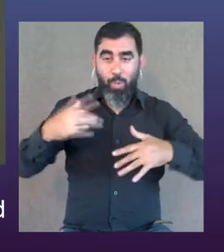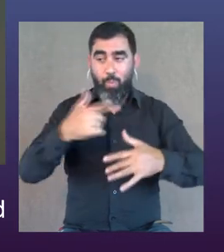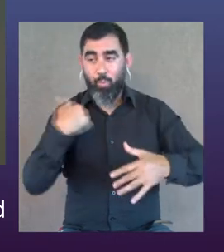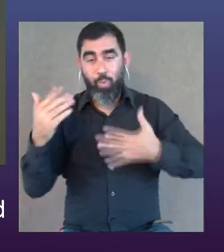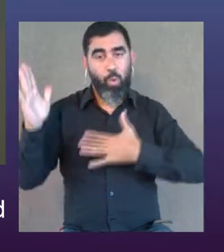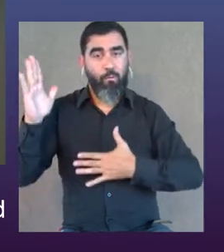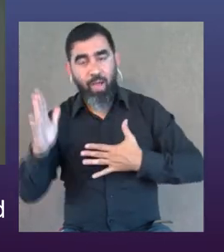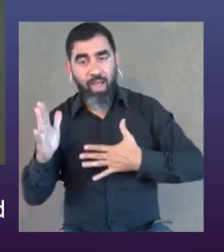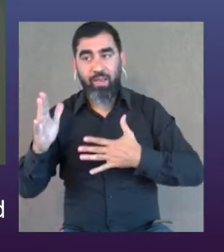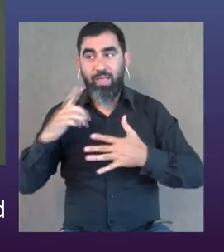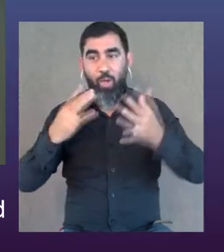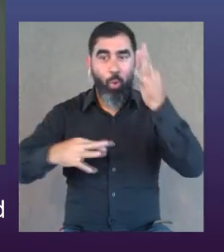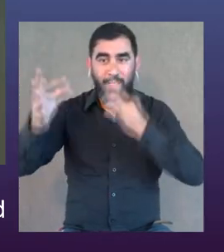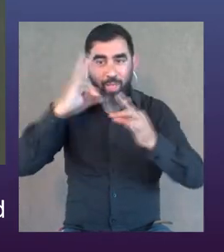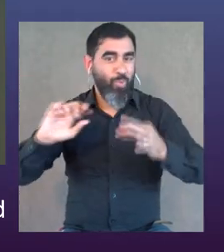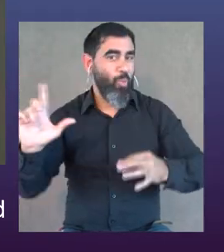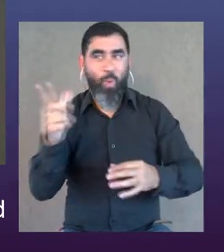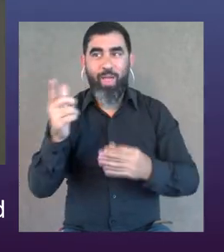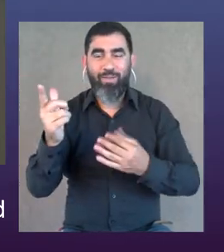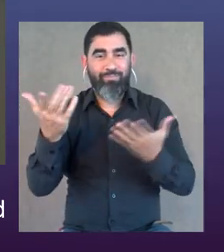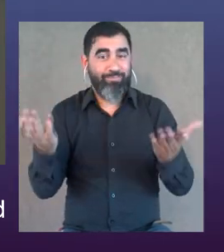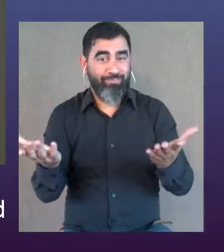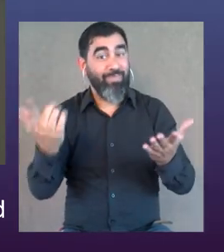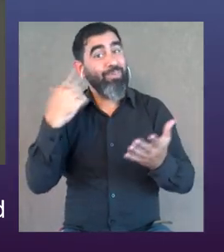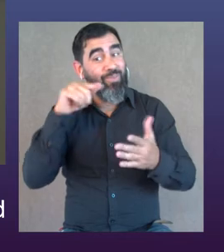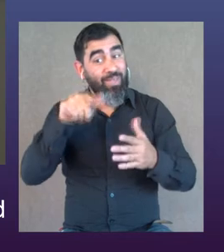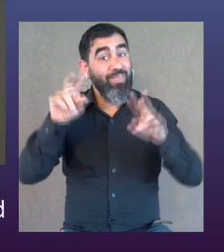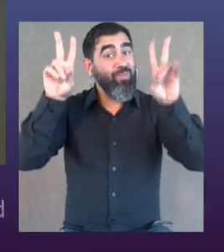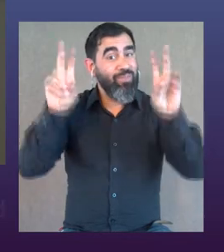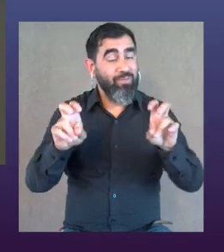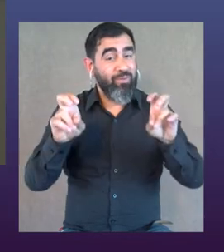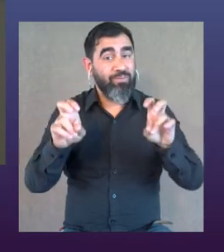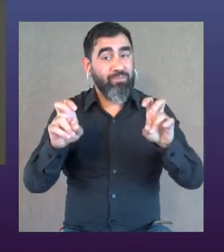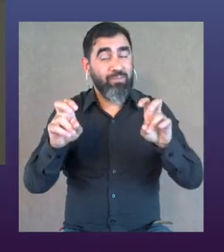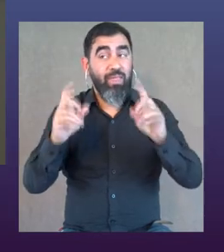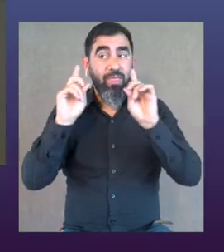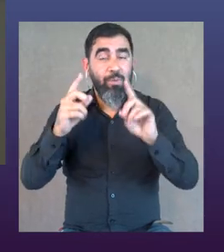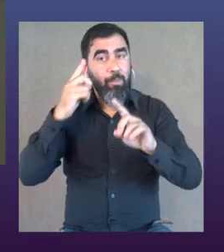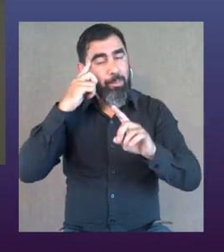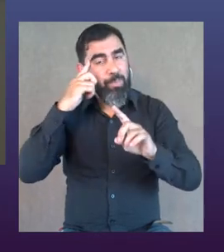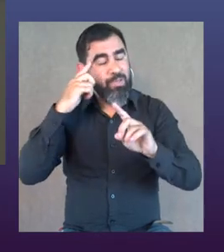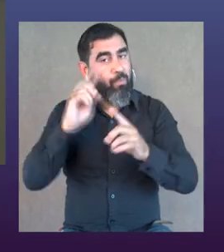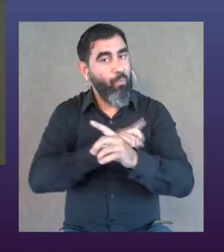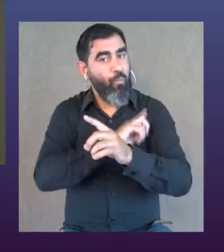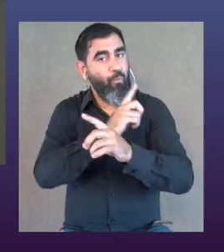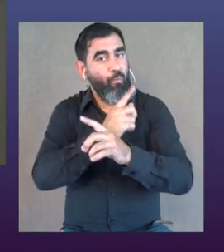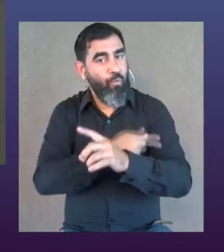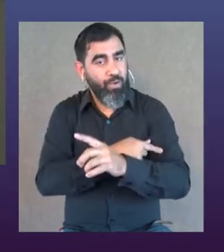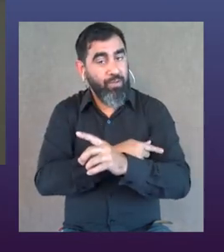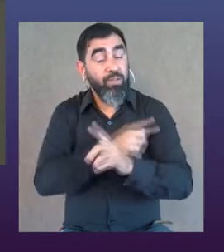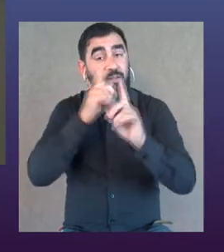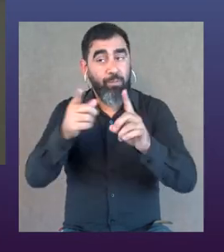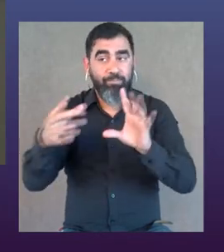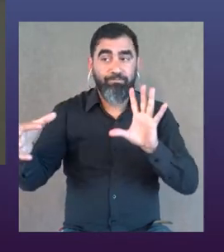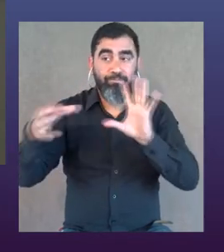cuerpos de danza, de teatro, no lo son, ¿no? Entonces ahí hay una cuestión que es una tensión bien